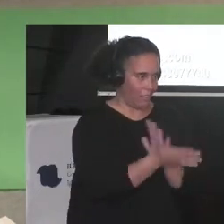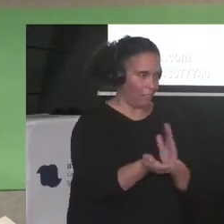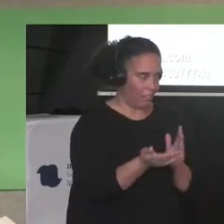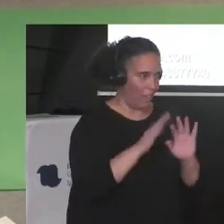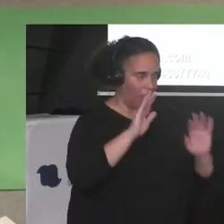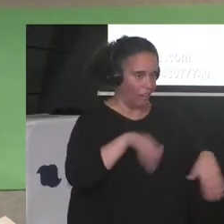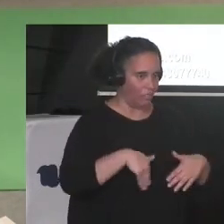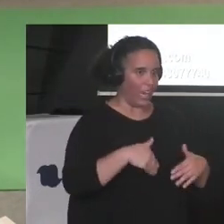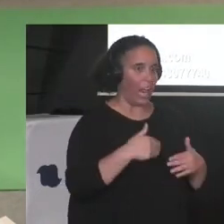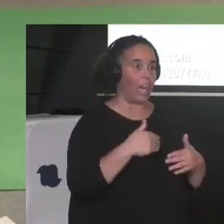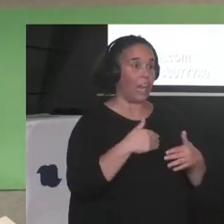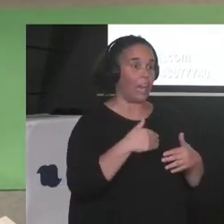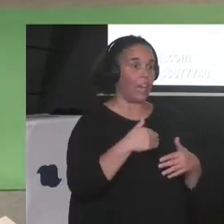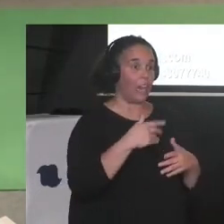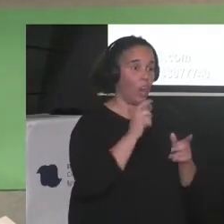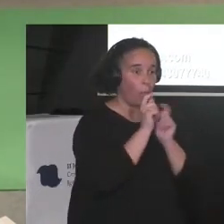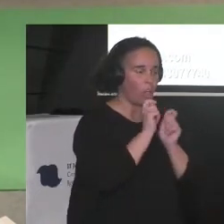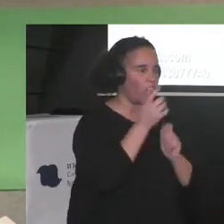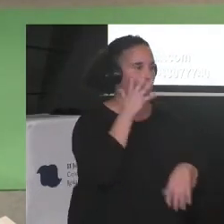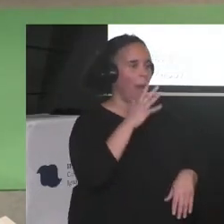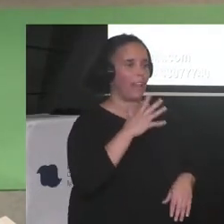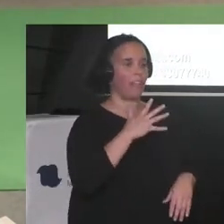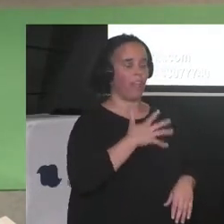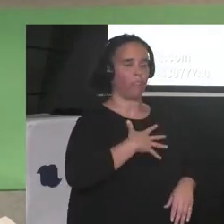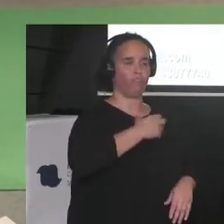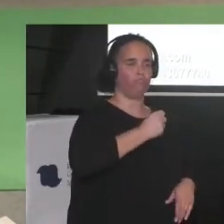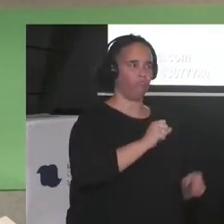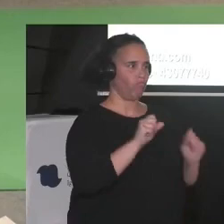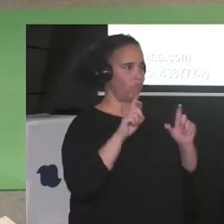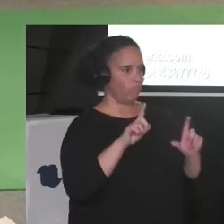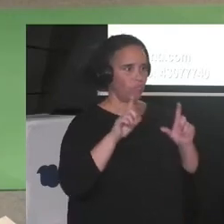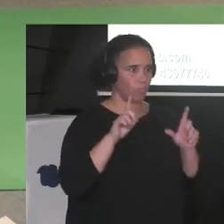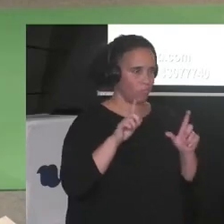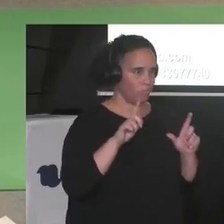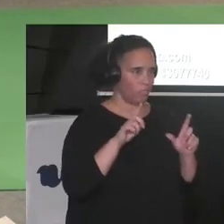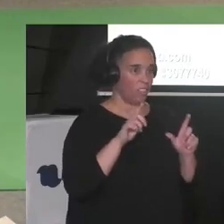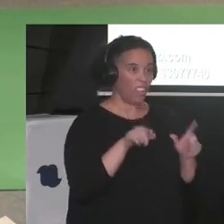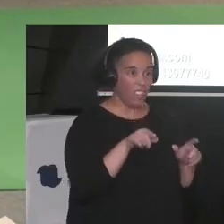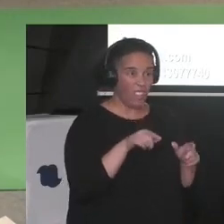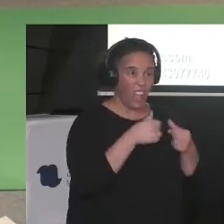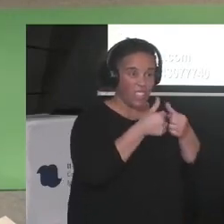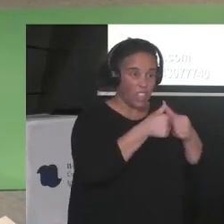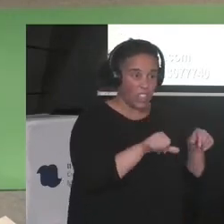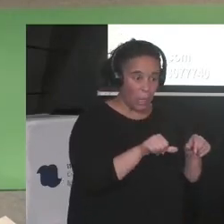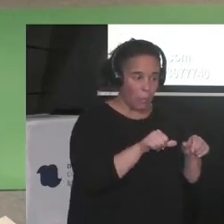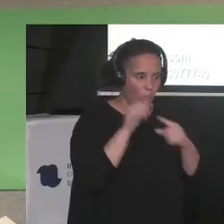Y así se perpetúan los estereotipos discriminadores.